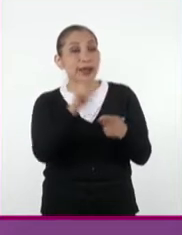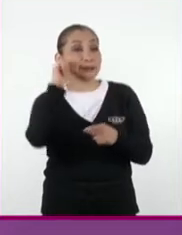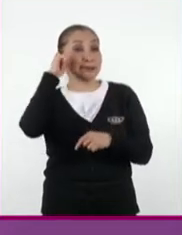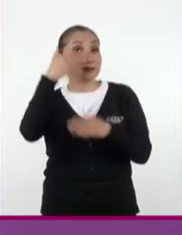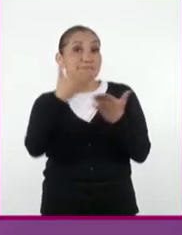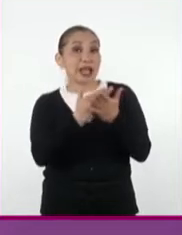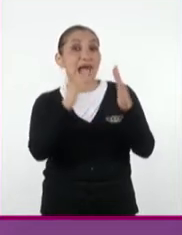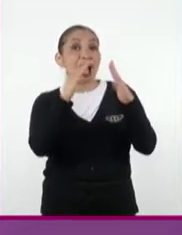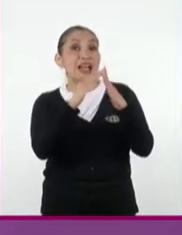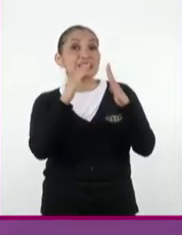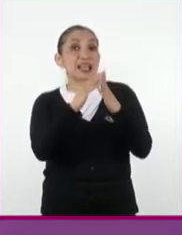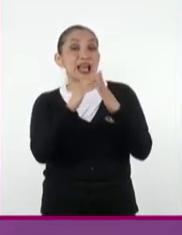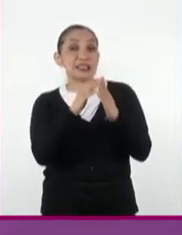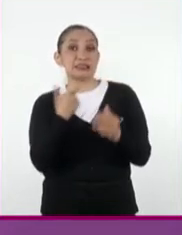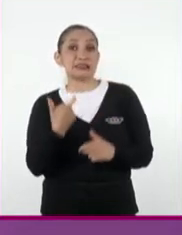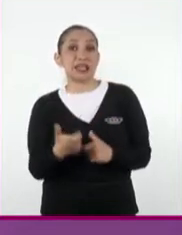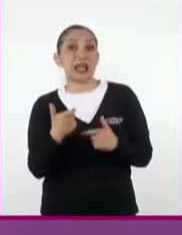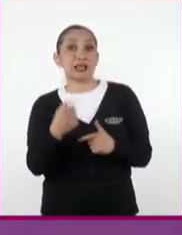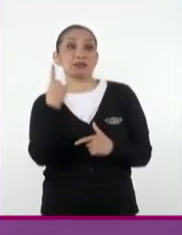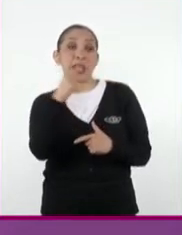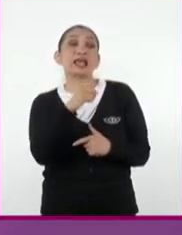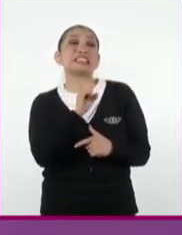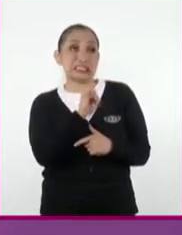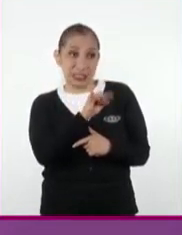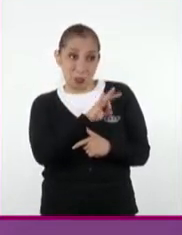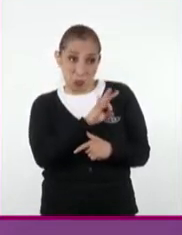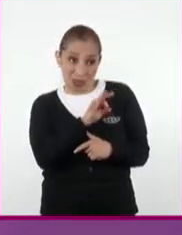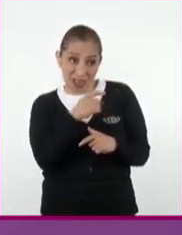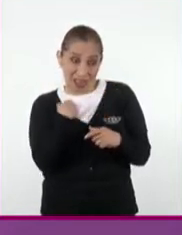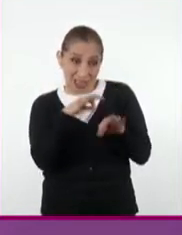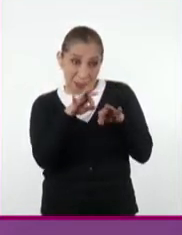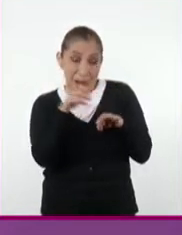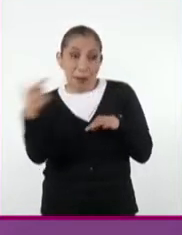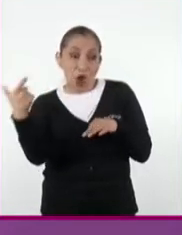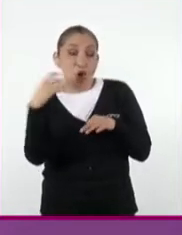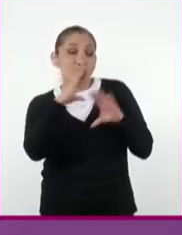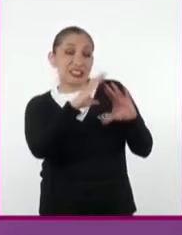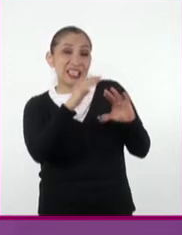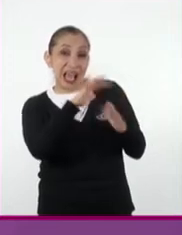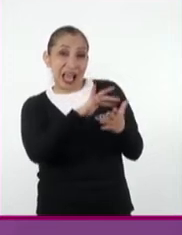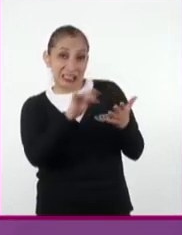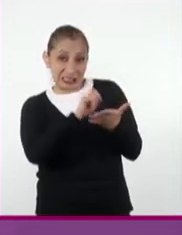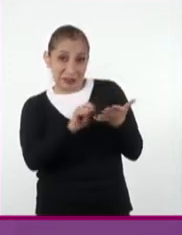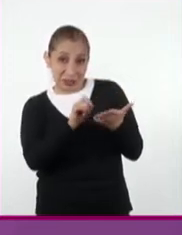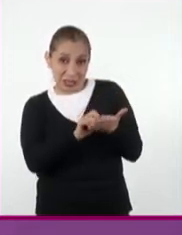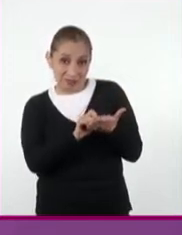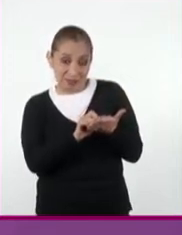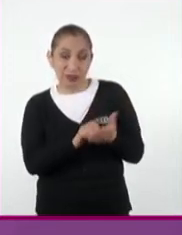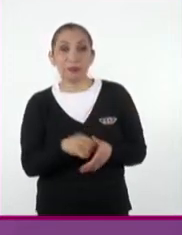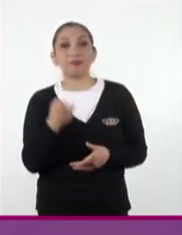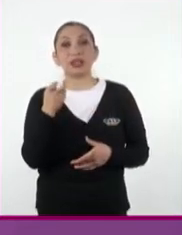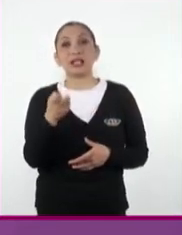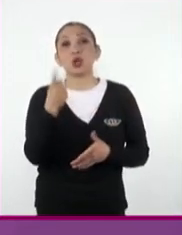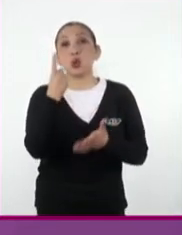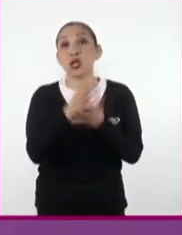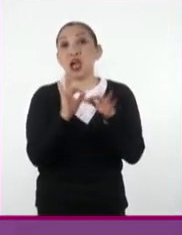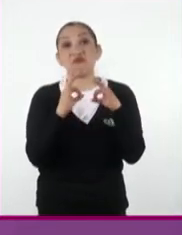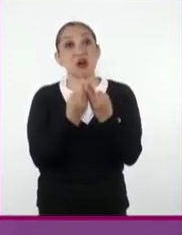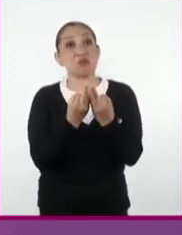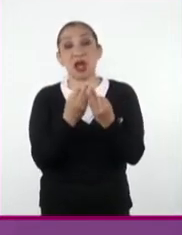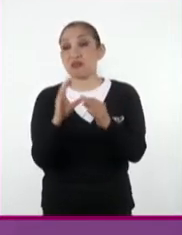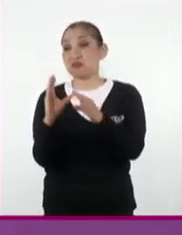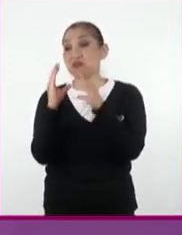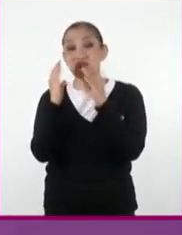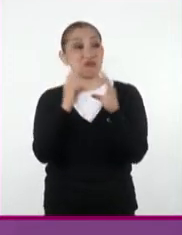en casas particulares a condición de que se les enseñase a leer y a escribir. Este era el único medio de